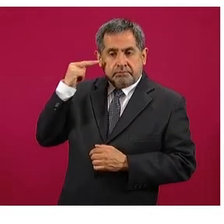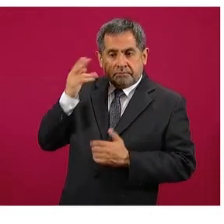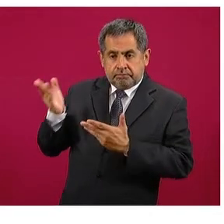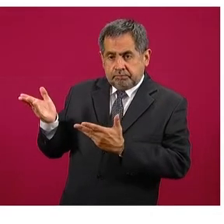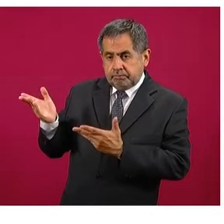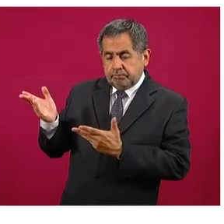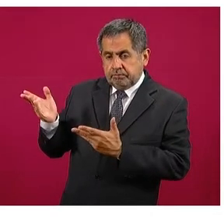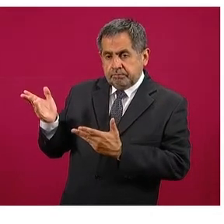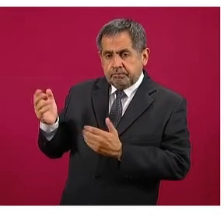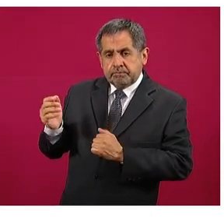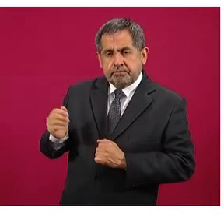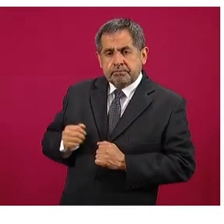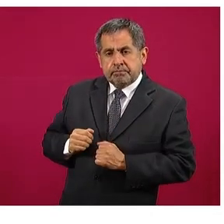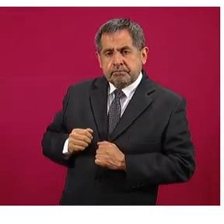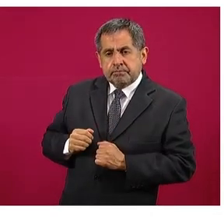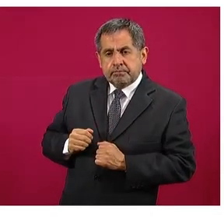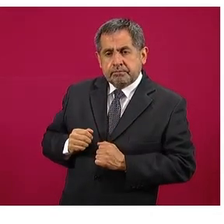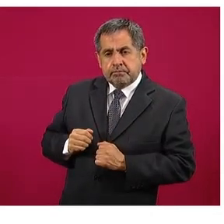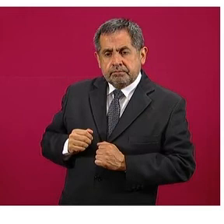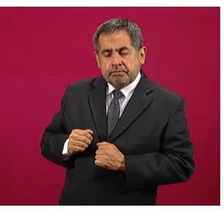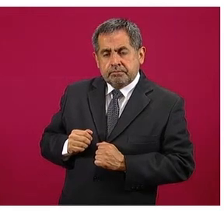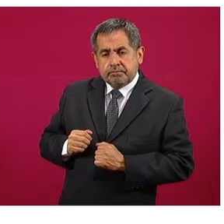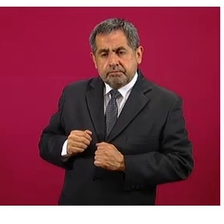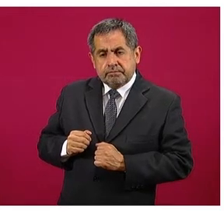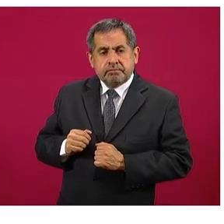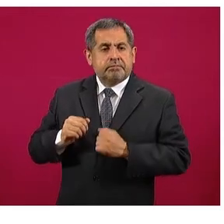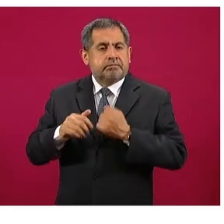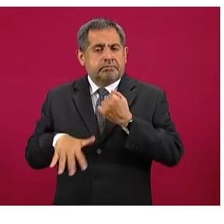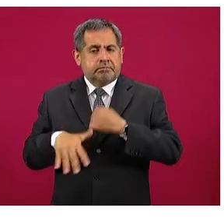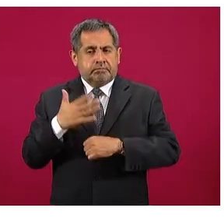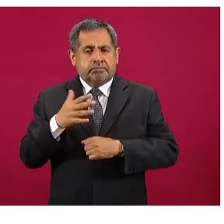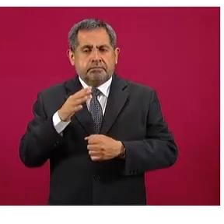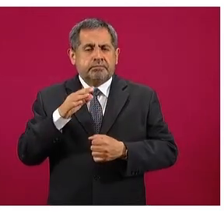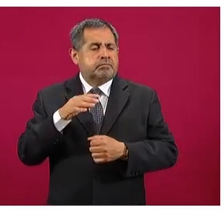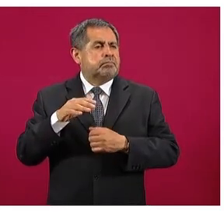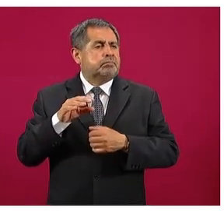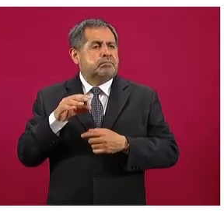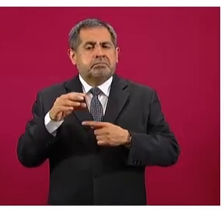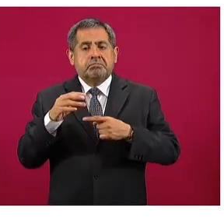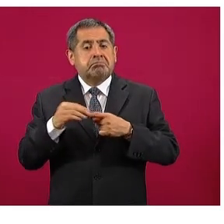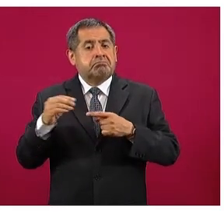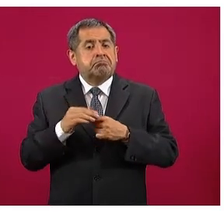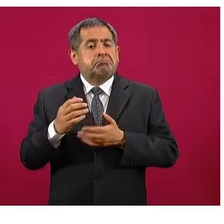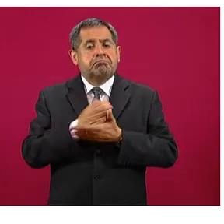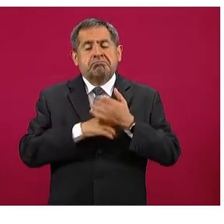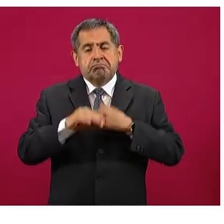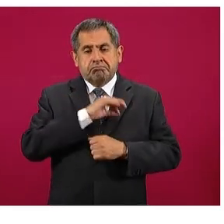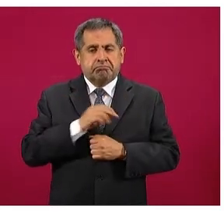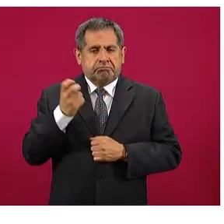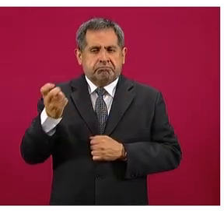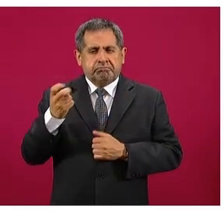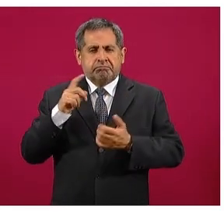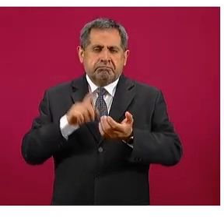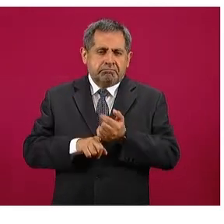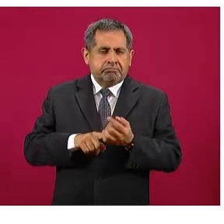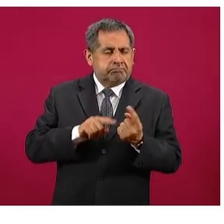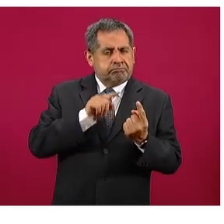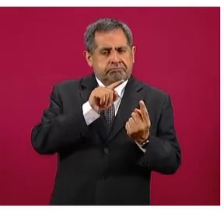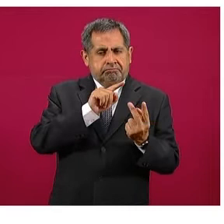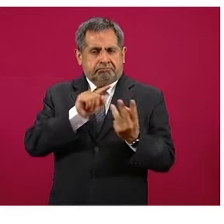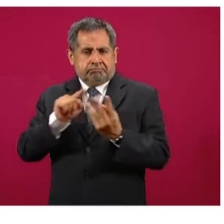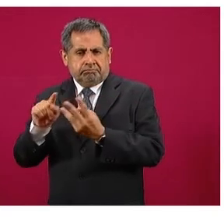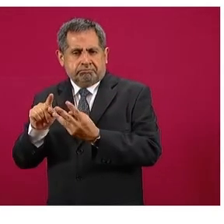69 centavos por litro, 15 centavos de margen. En promedio es la semana que cerró, Redco, Chevron y Arco,